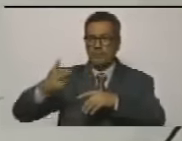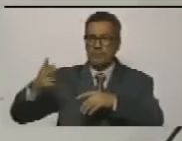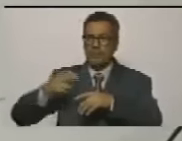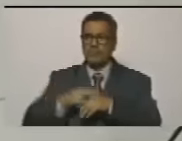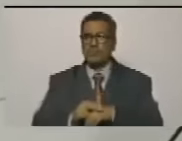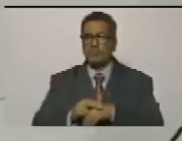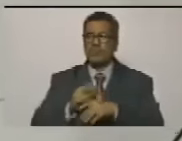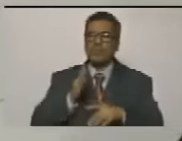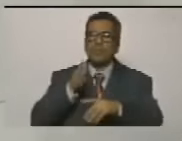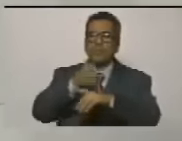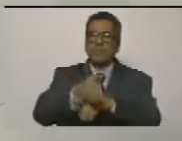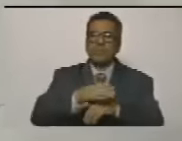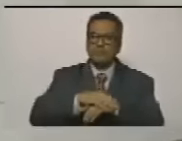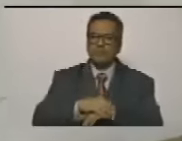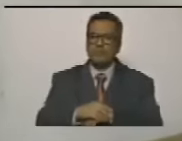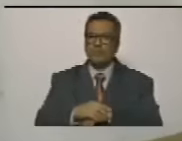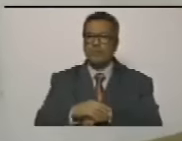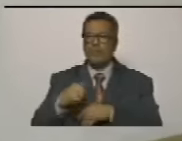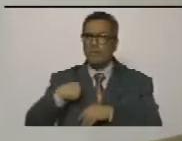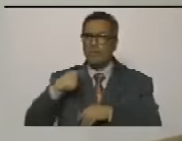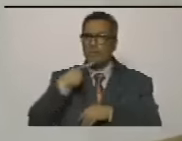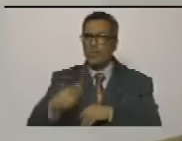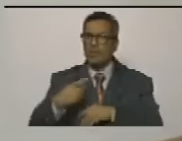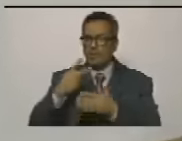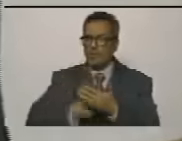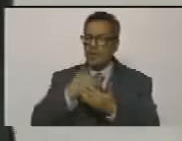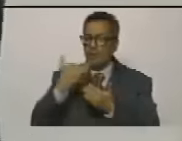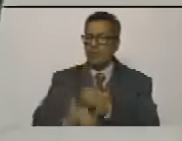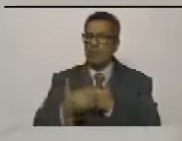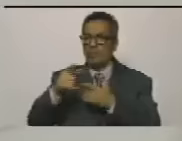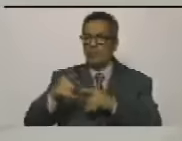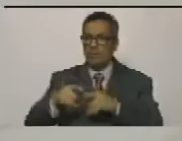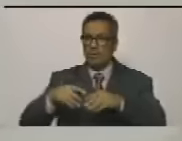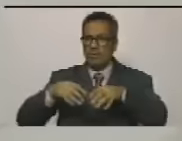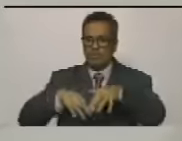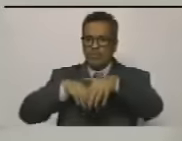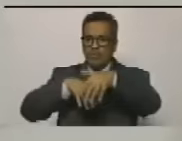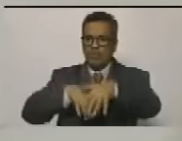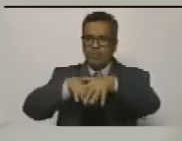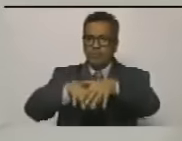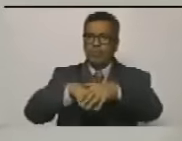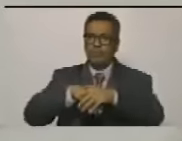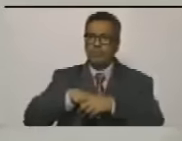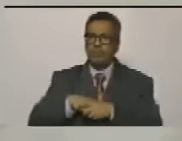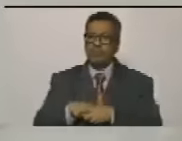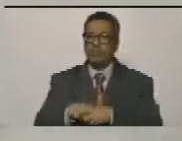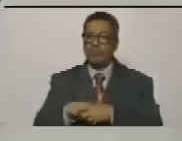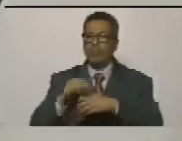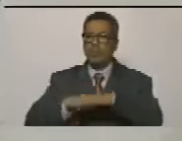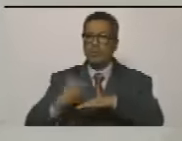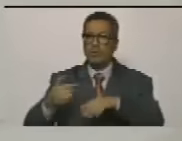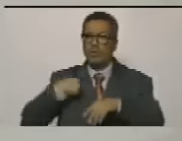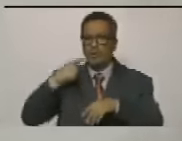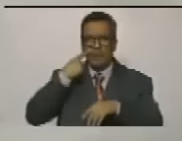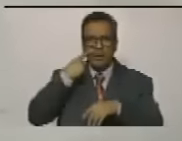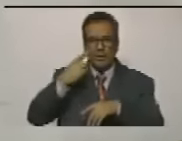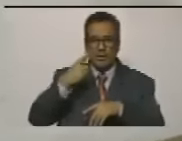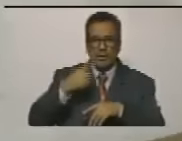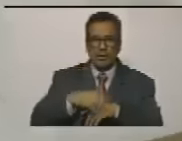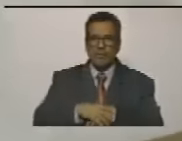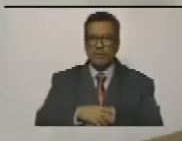e ir así lo decían en sus planes en caravana porque no deja de haber tampoco